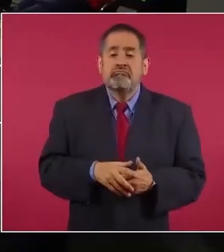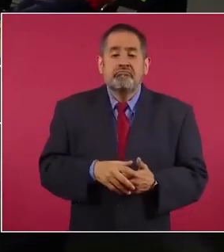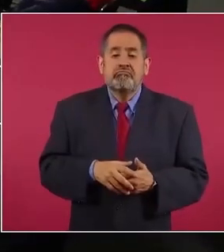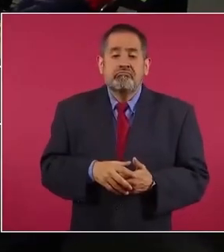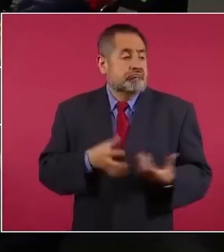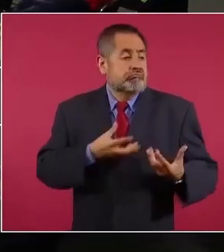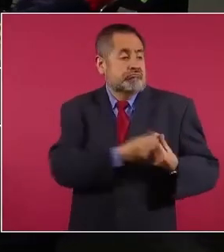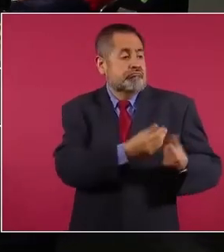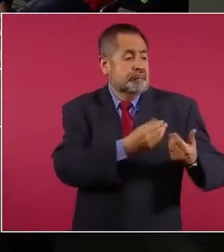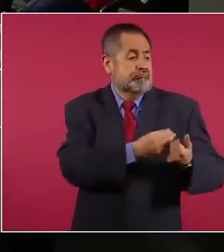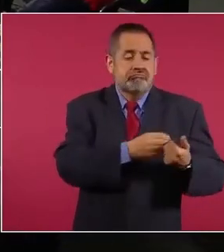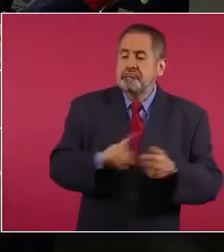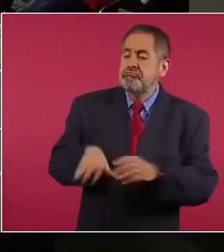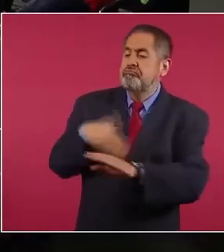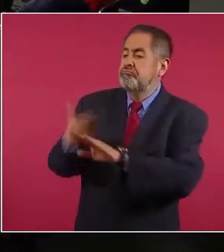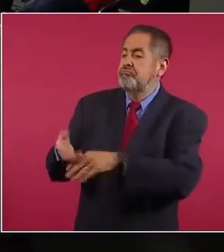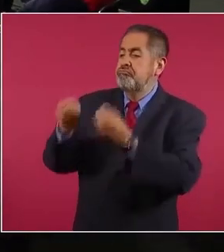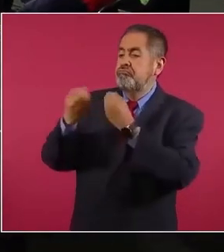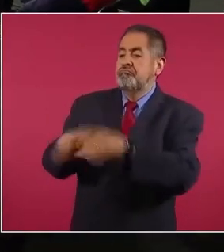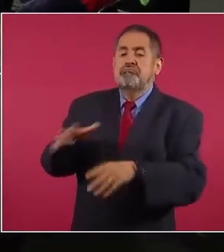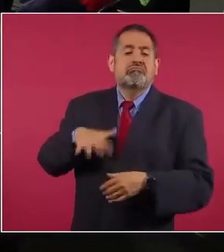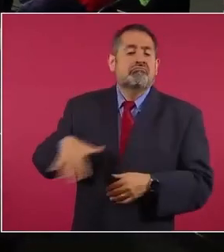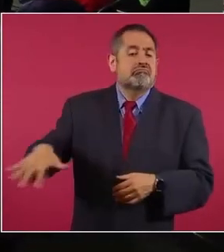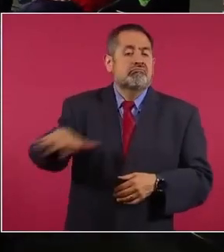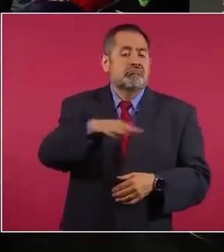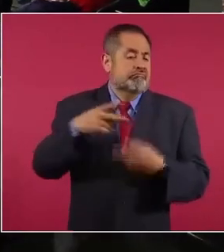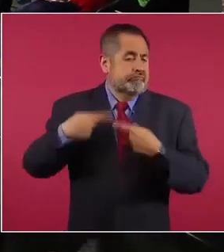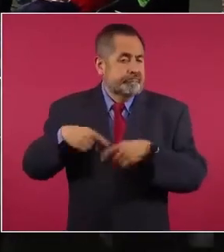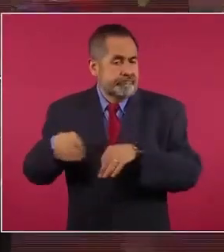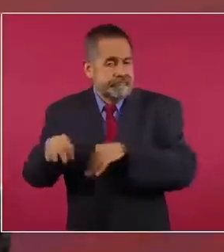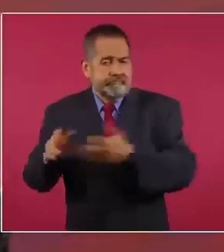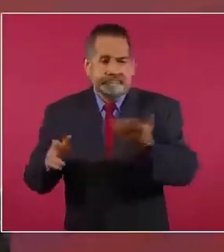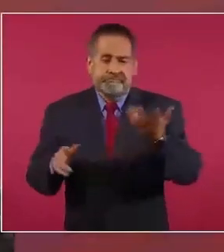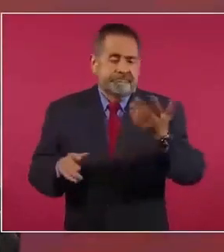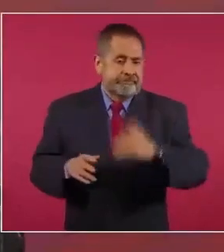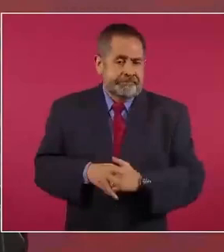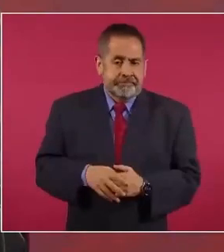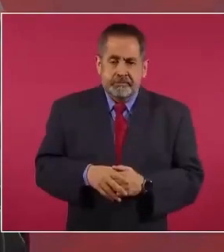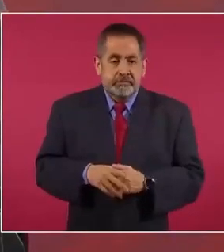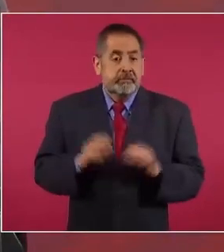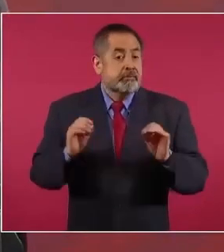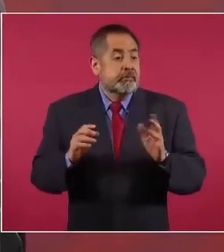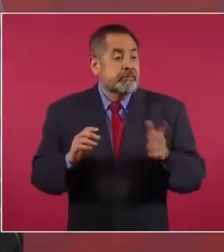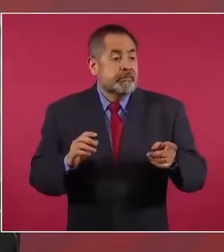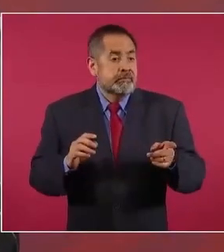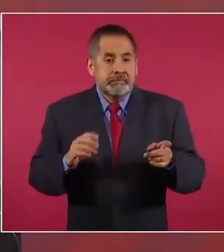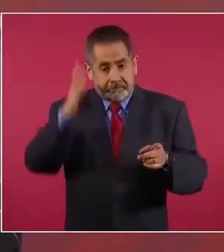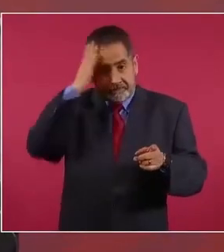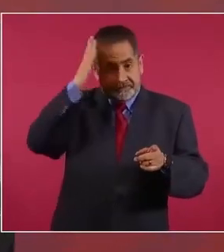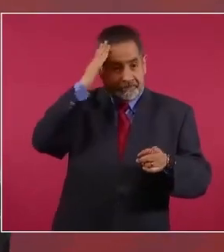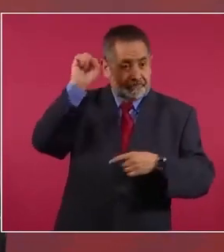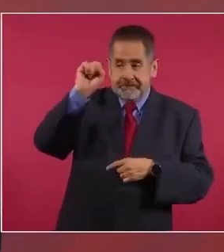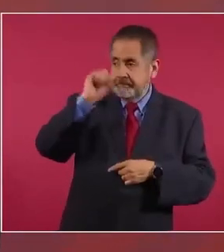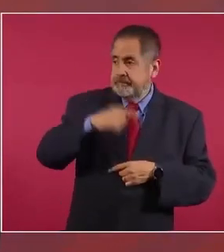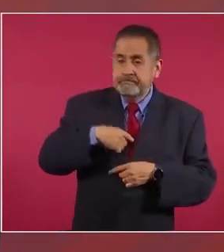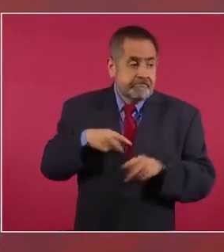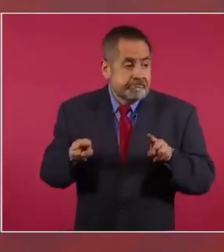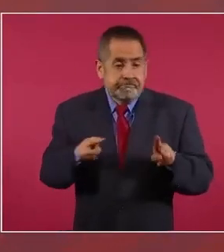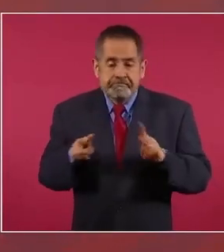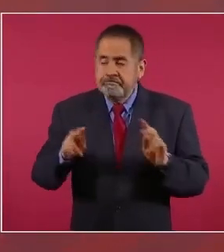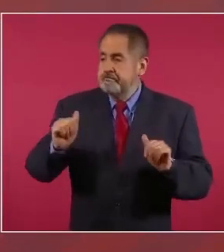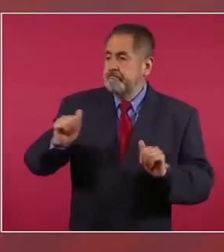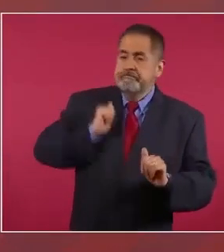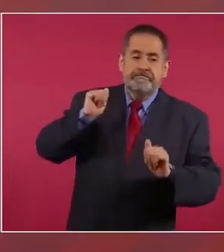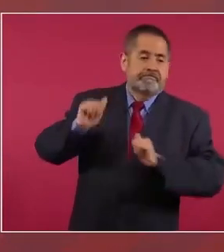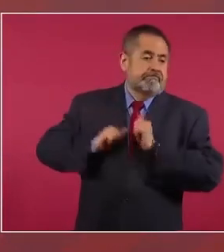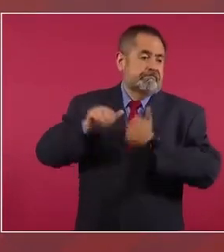perjudicaron a los trabajadores o sacaron provecho los líderes y